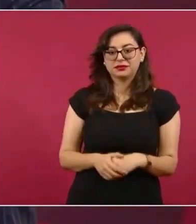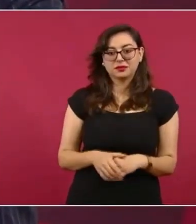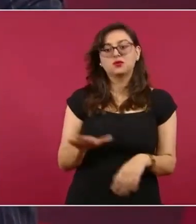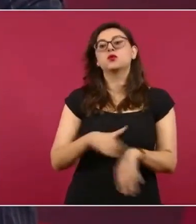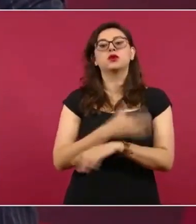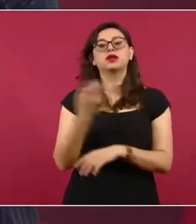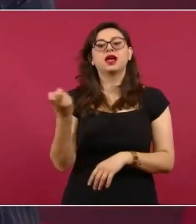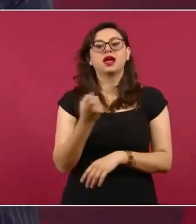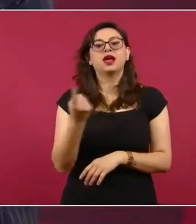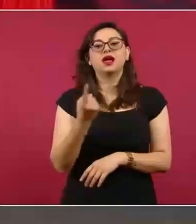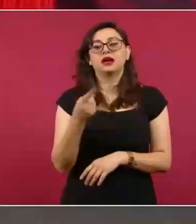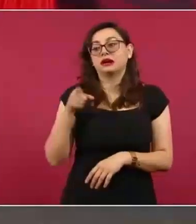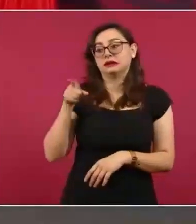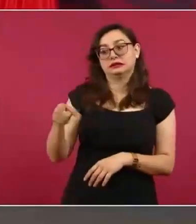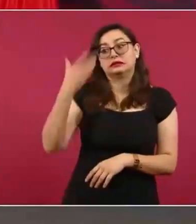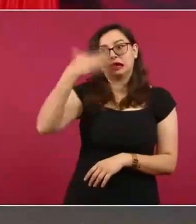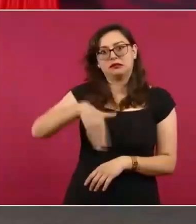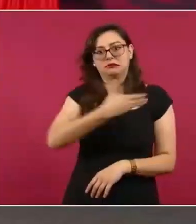autoritarios